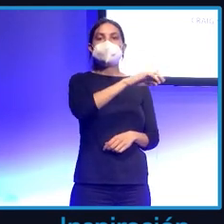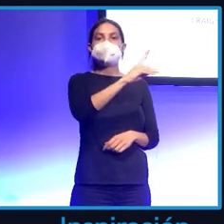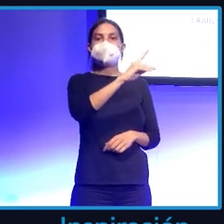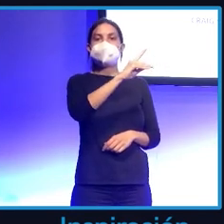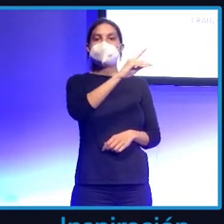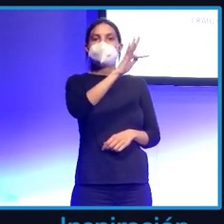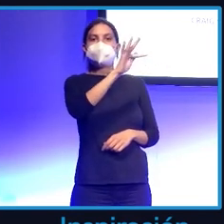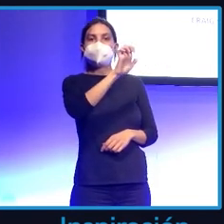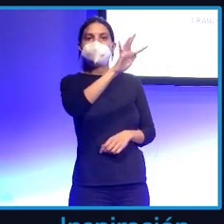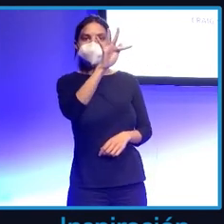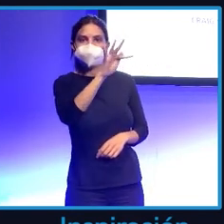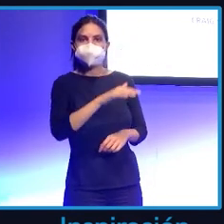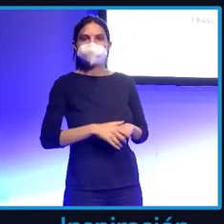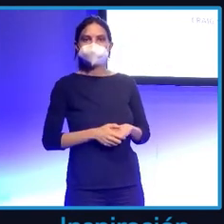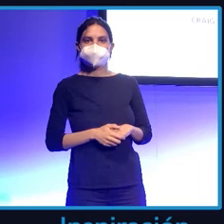desarrollaron Bitcoin.